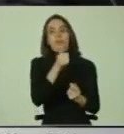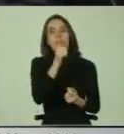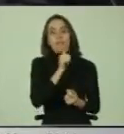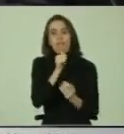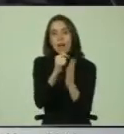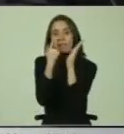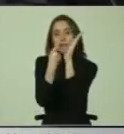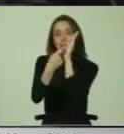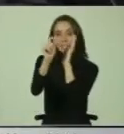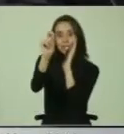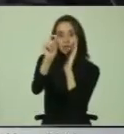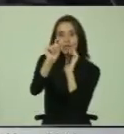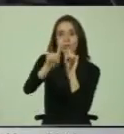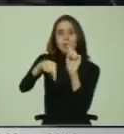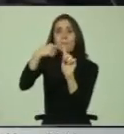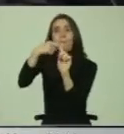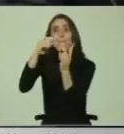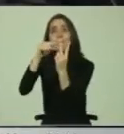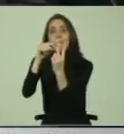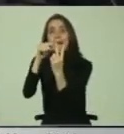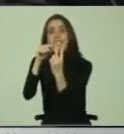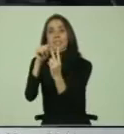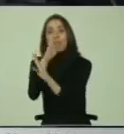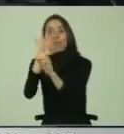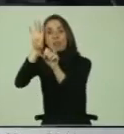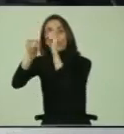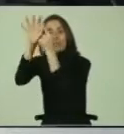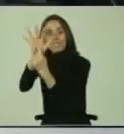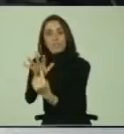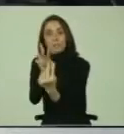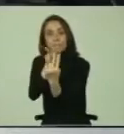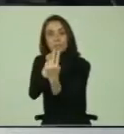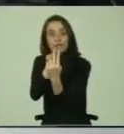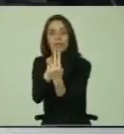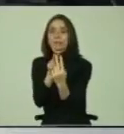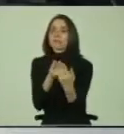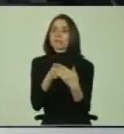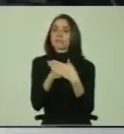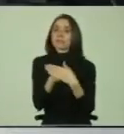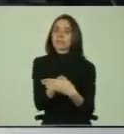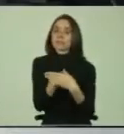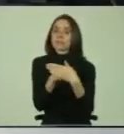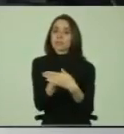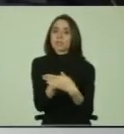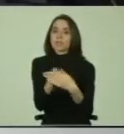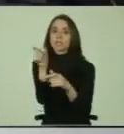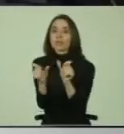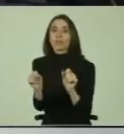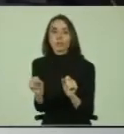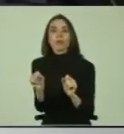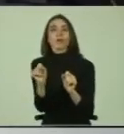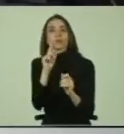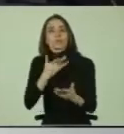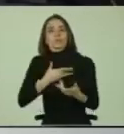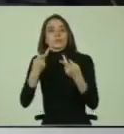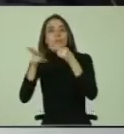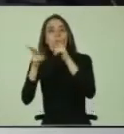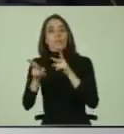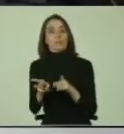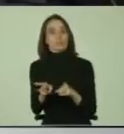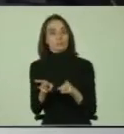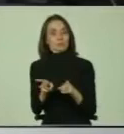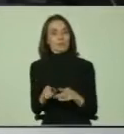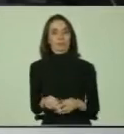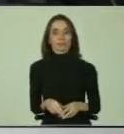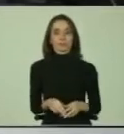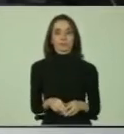reconocimiento y discriminación configura un escenario que obstaculiza el ejercicio de sus derechos. En